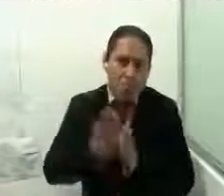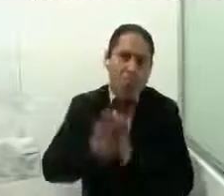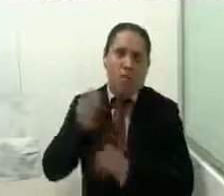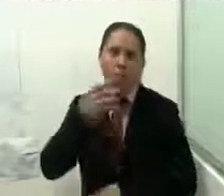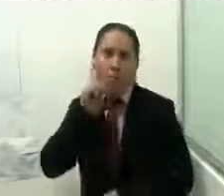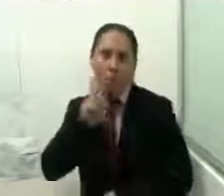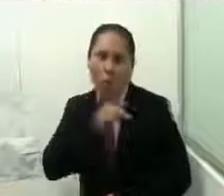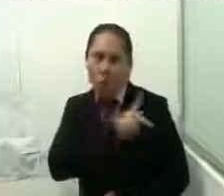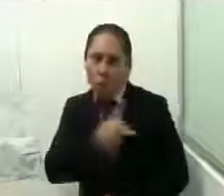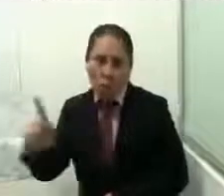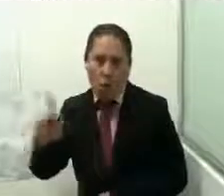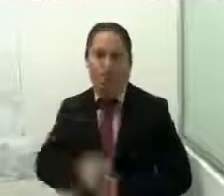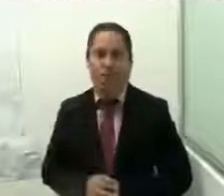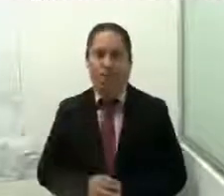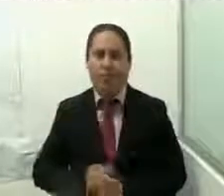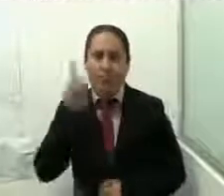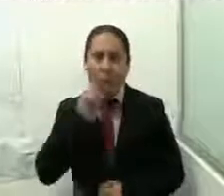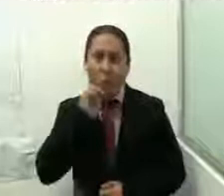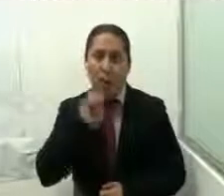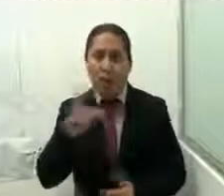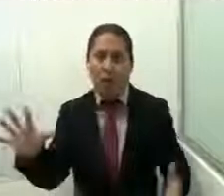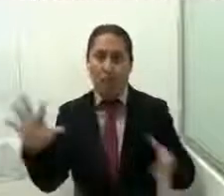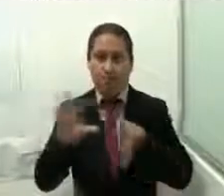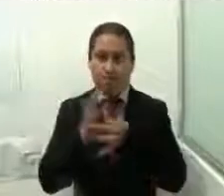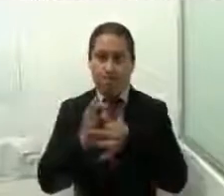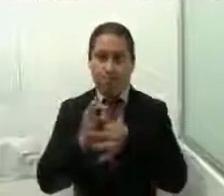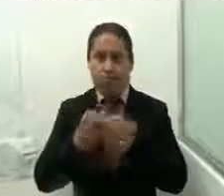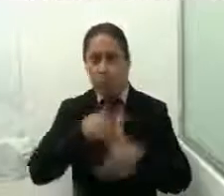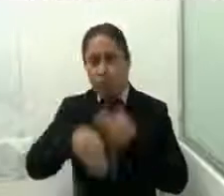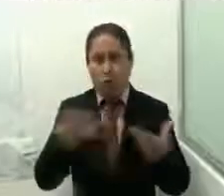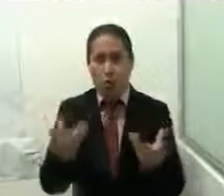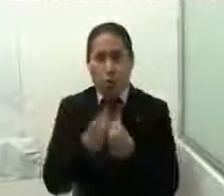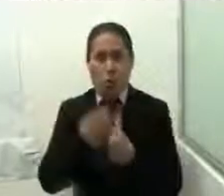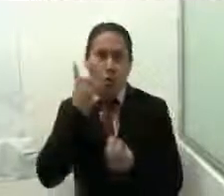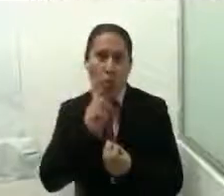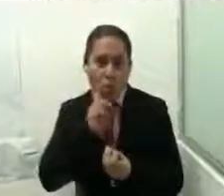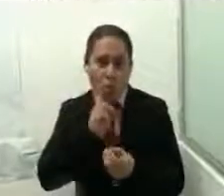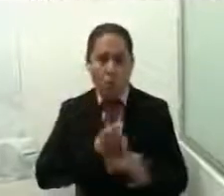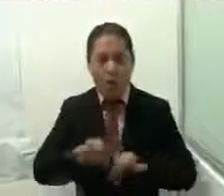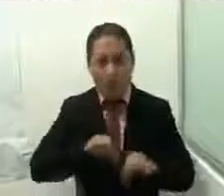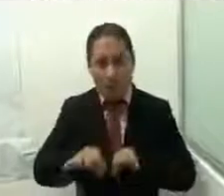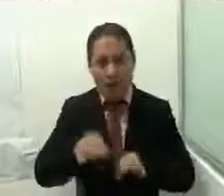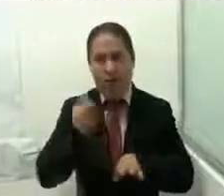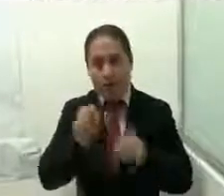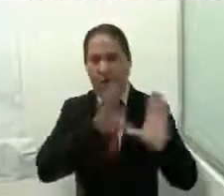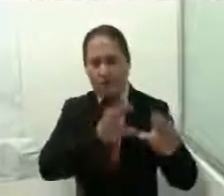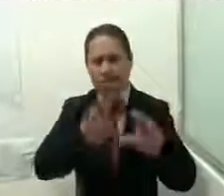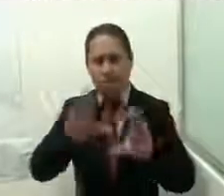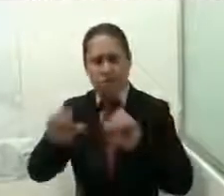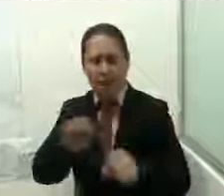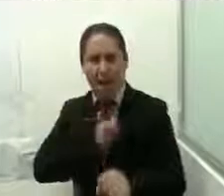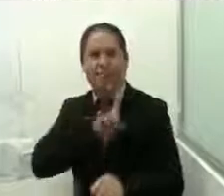Con el proyecto Mujeres Trabajando Unidas, se han fortalecido los grupos de trabajo de mujeres, a través de capacitaciones especializadas,